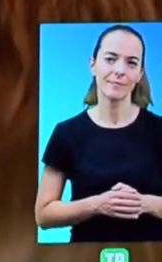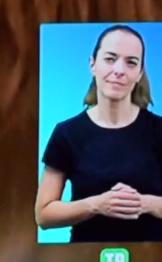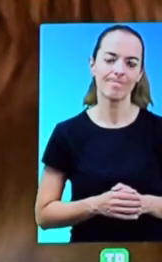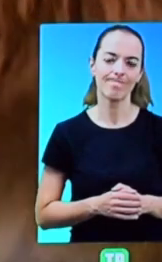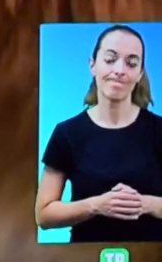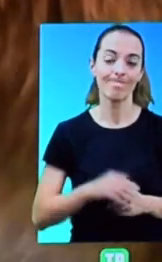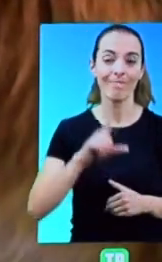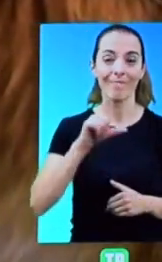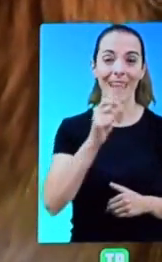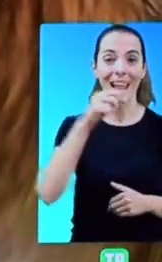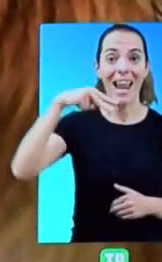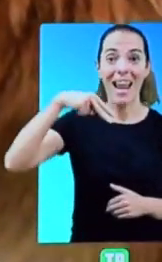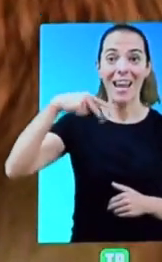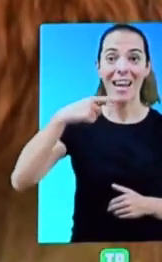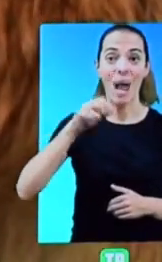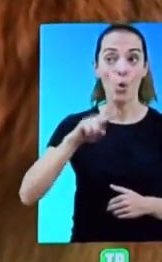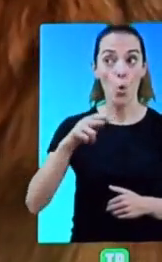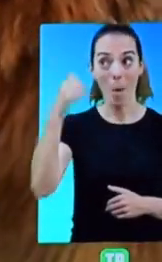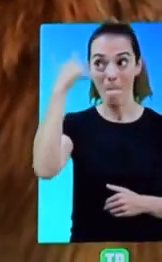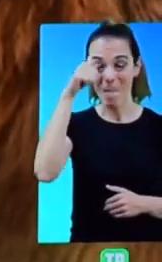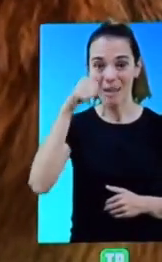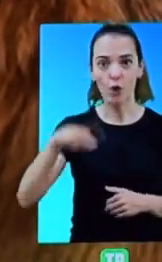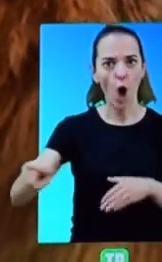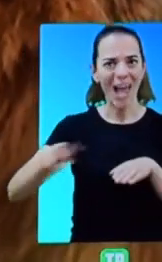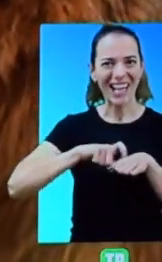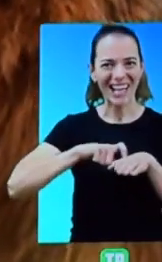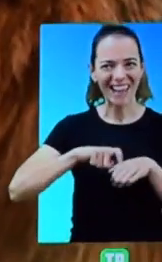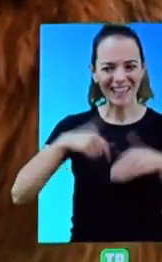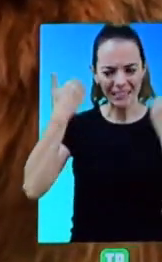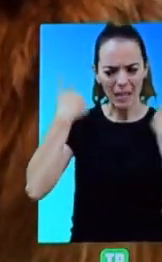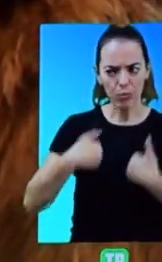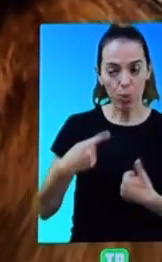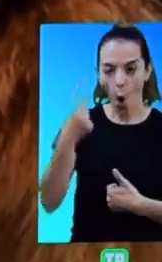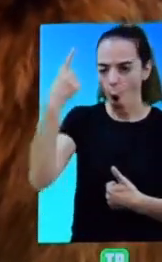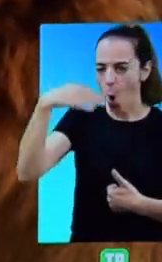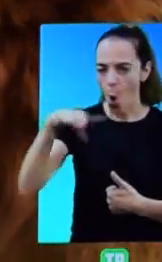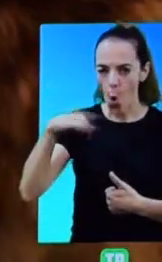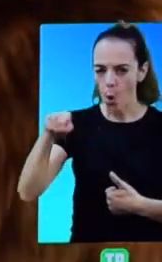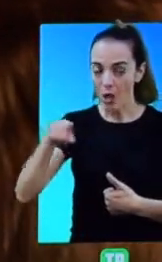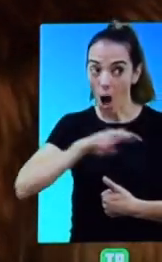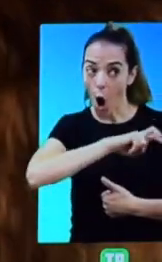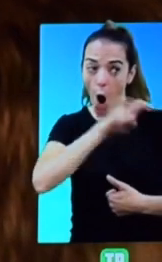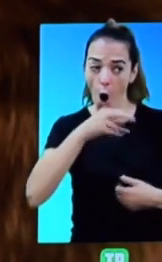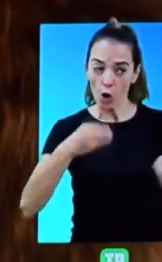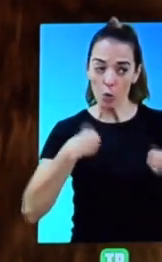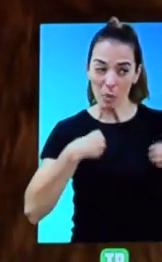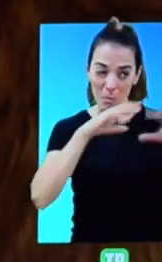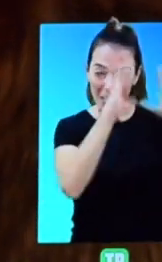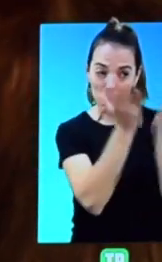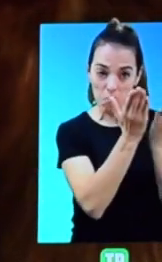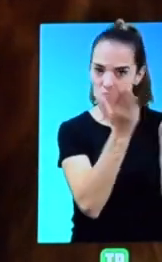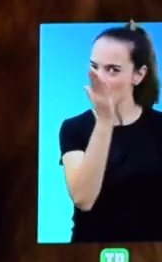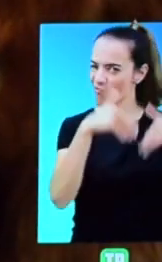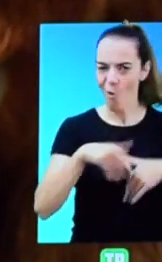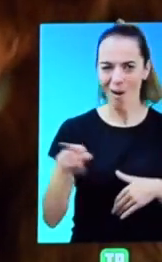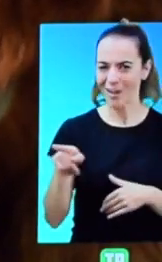Los langures macho tienen una característica anatómica única que no posee ningún otro primate del planeta.